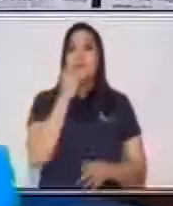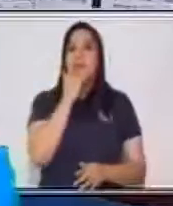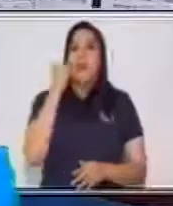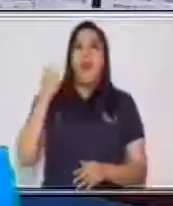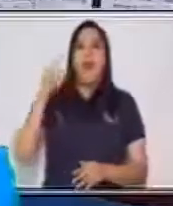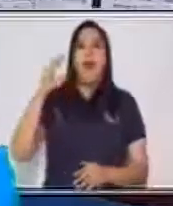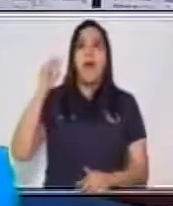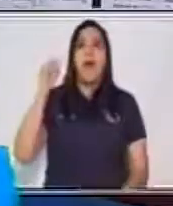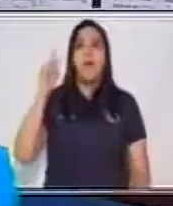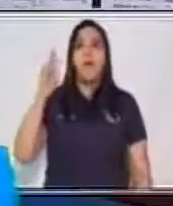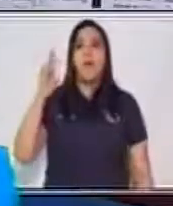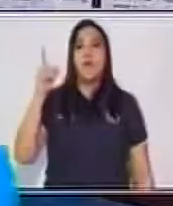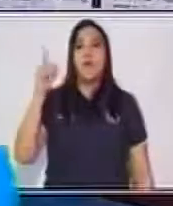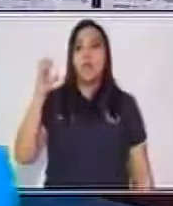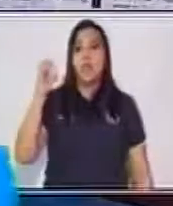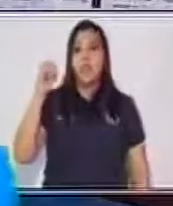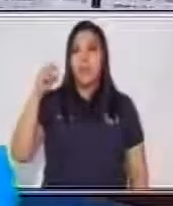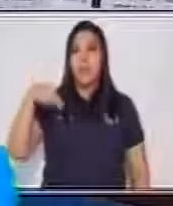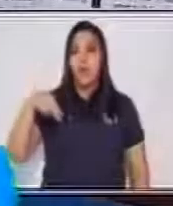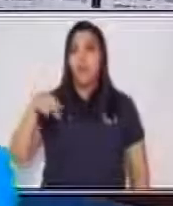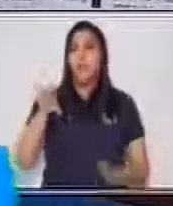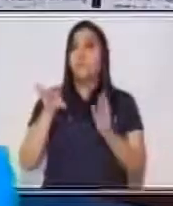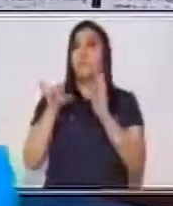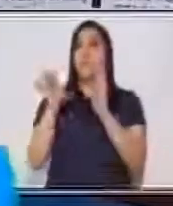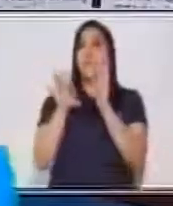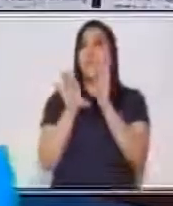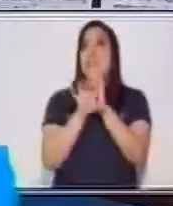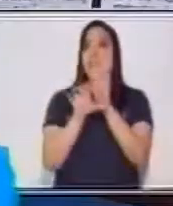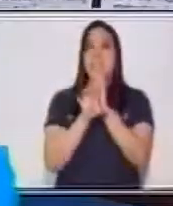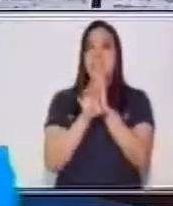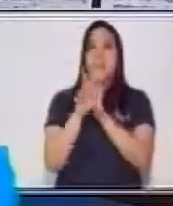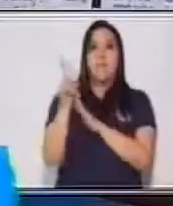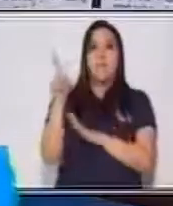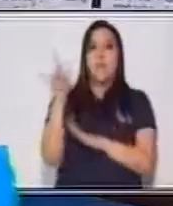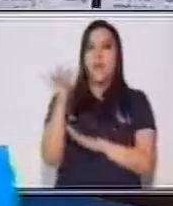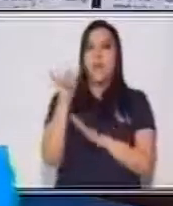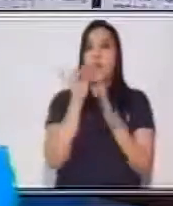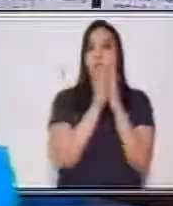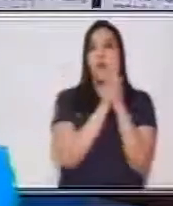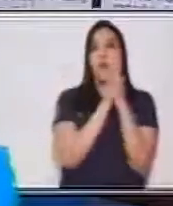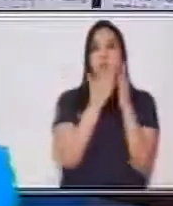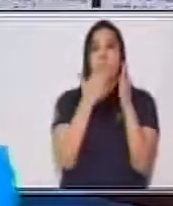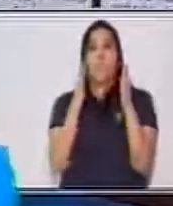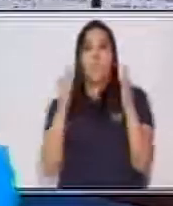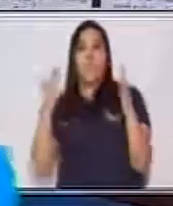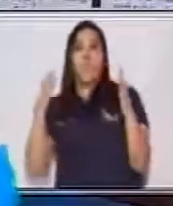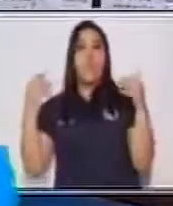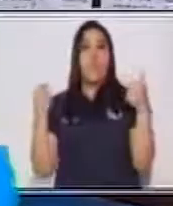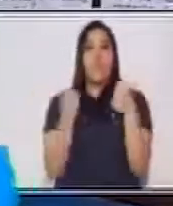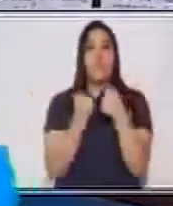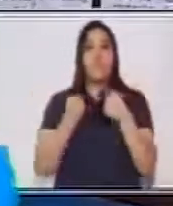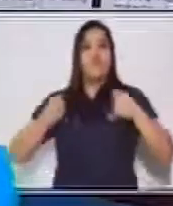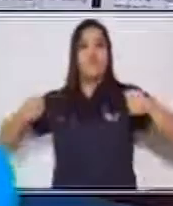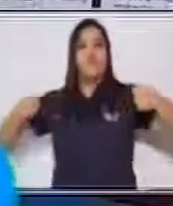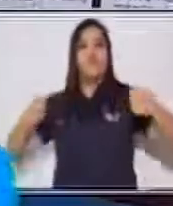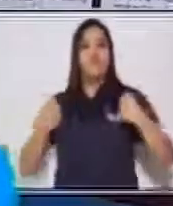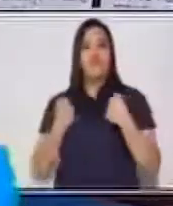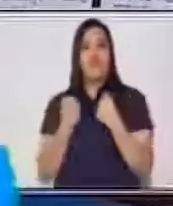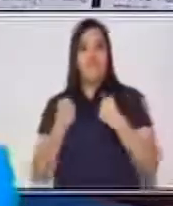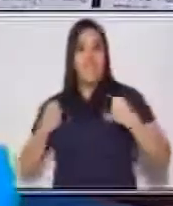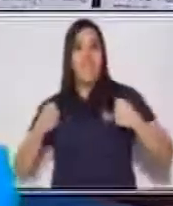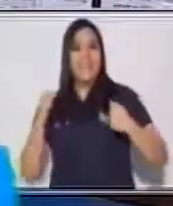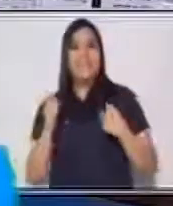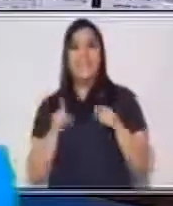también formamos las tres partes, pero es formando el zigzag, digamos,